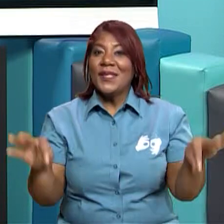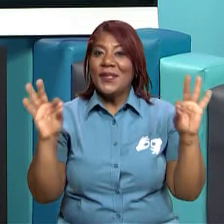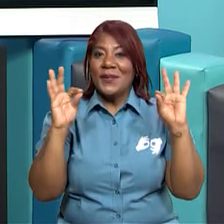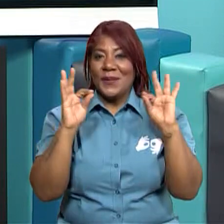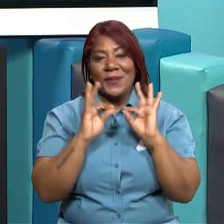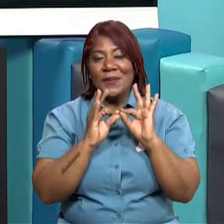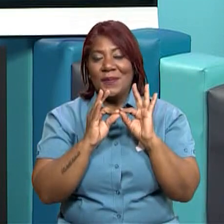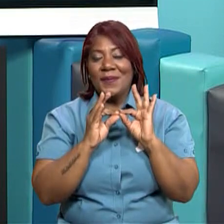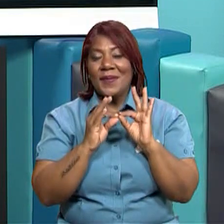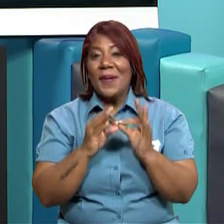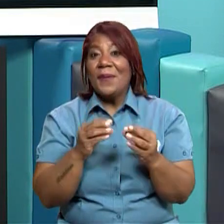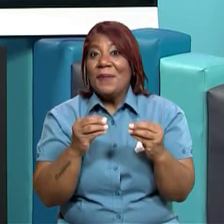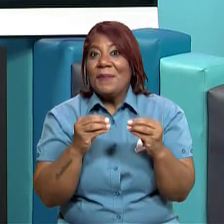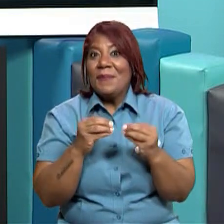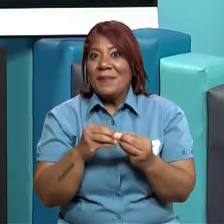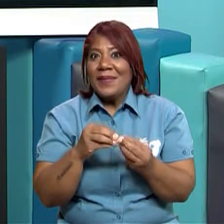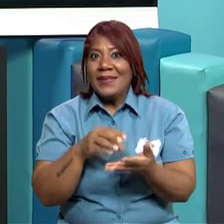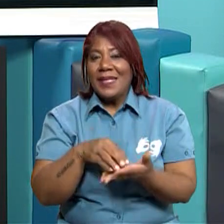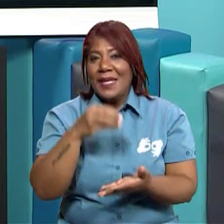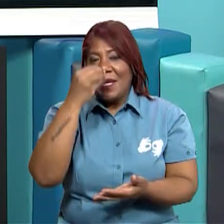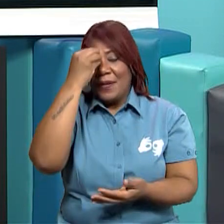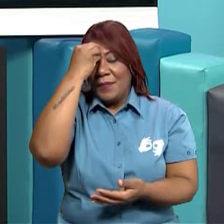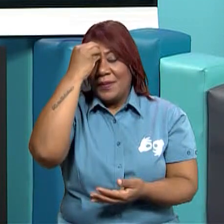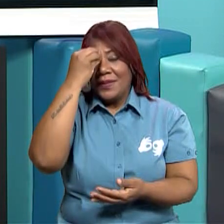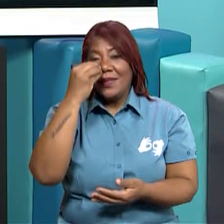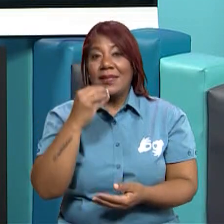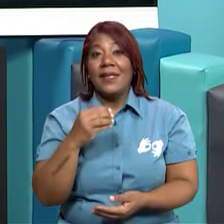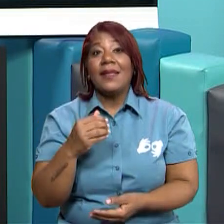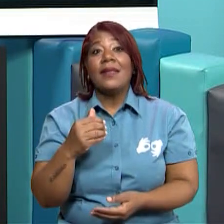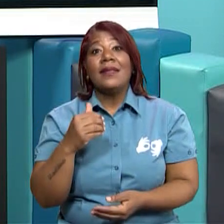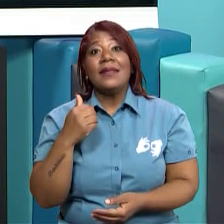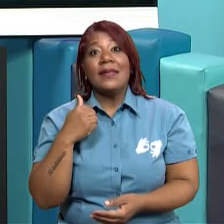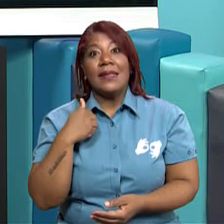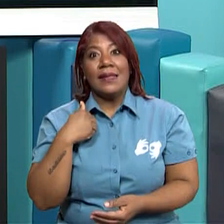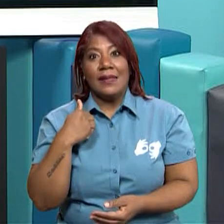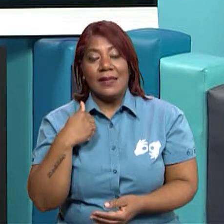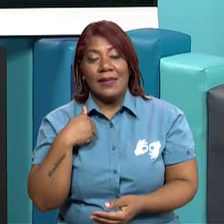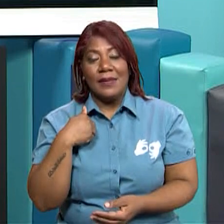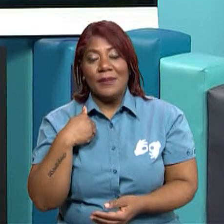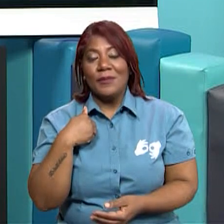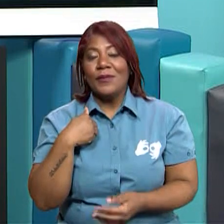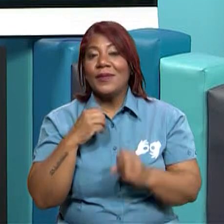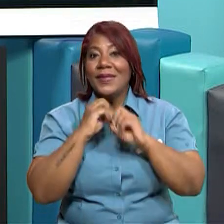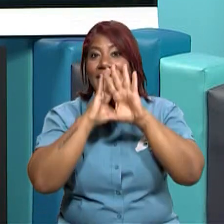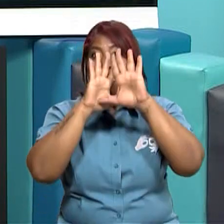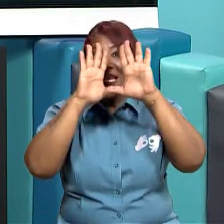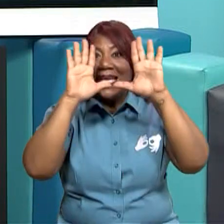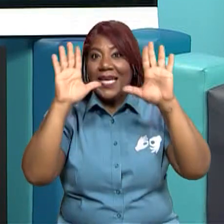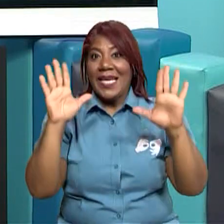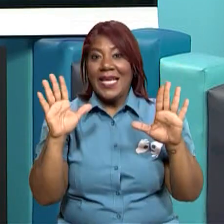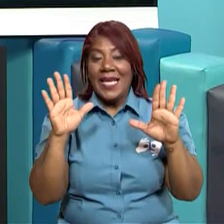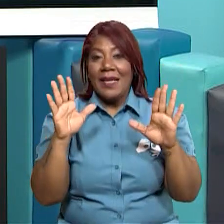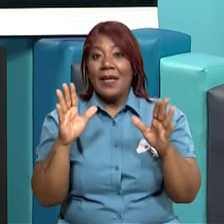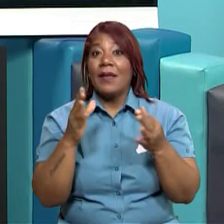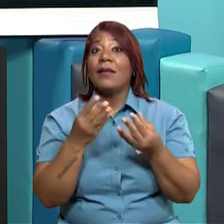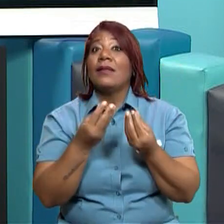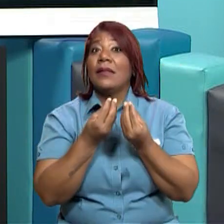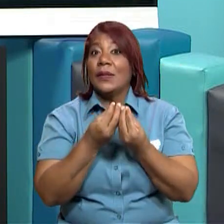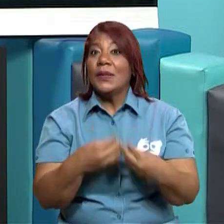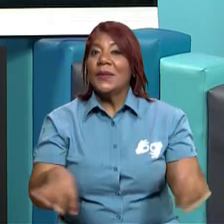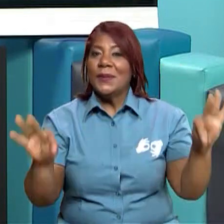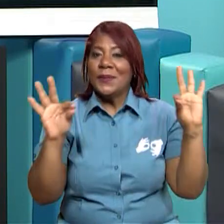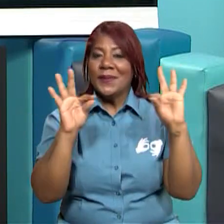adquisición de conocimiento y que tenemos que tener claro que siempre es bueno aprender.